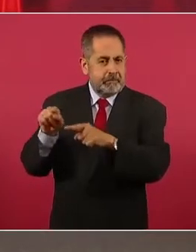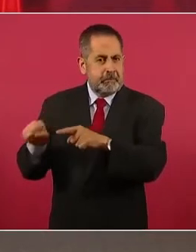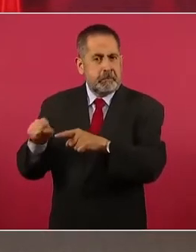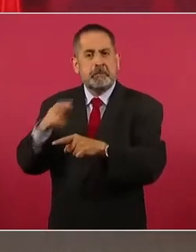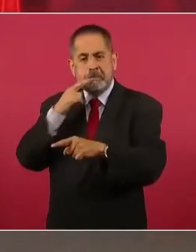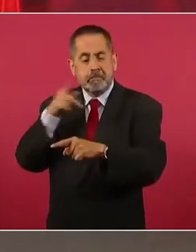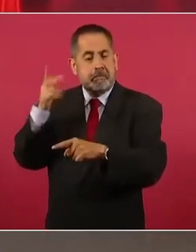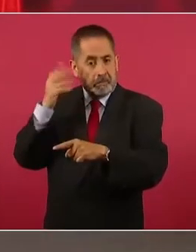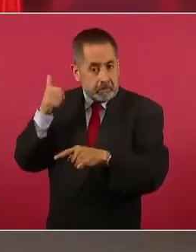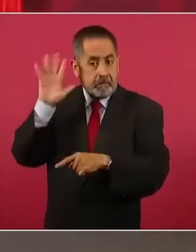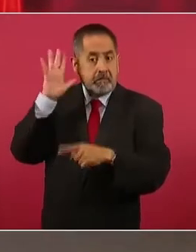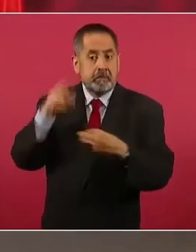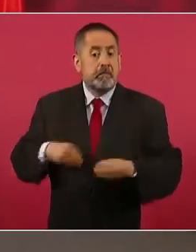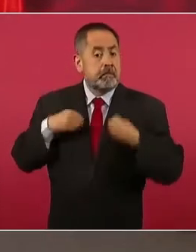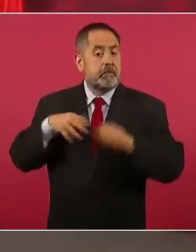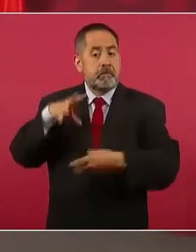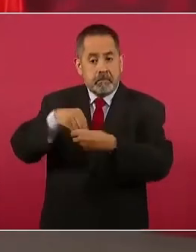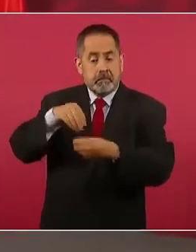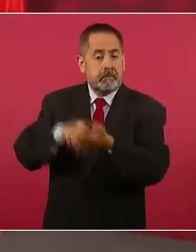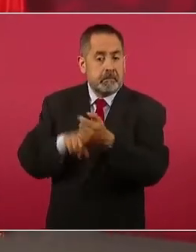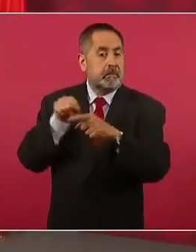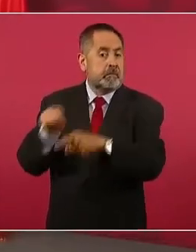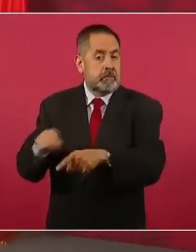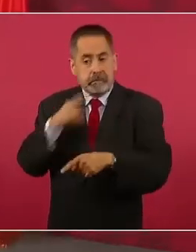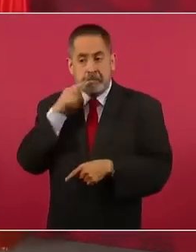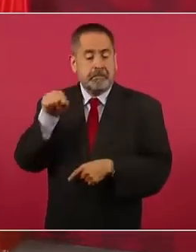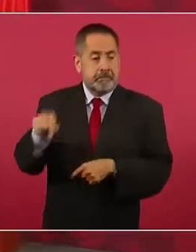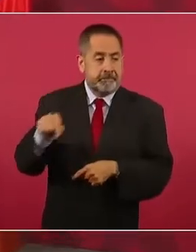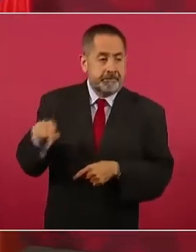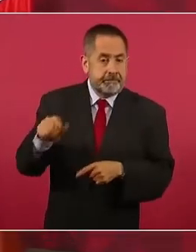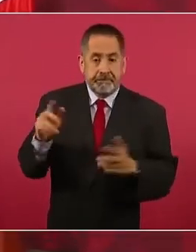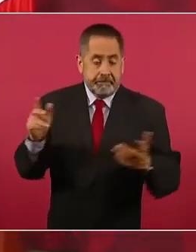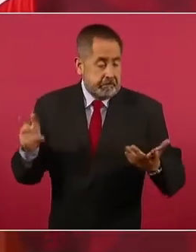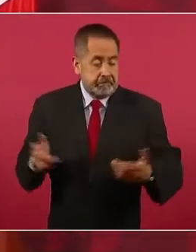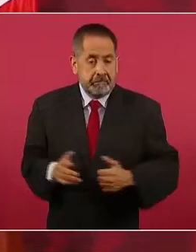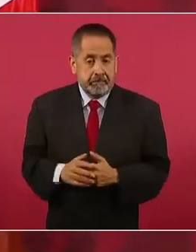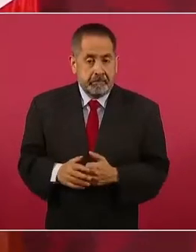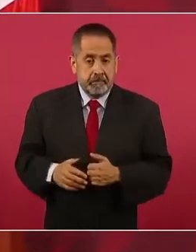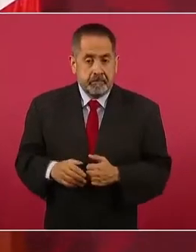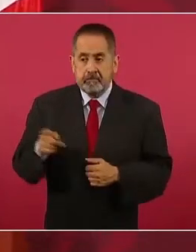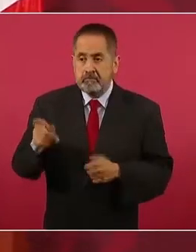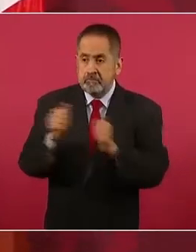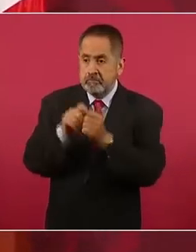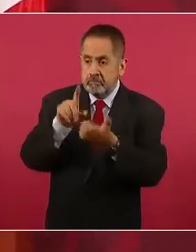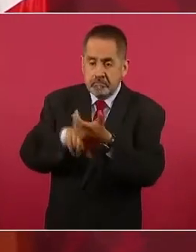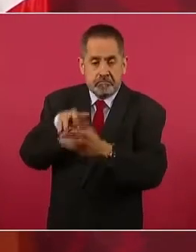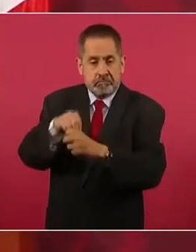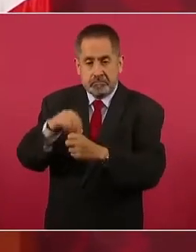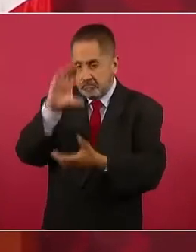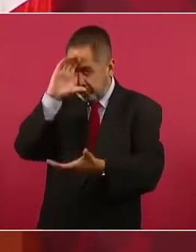que vivía ahí, católico,